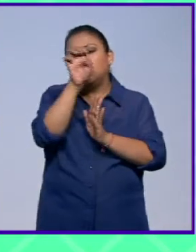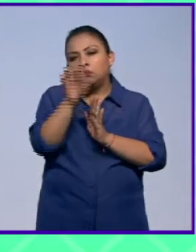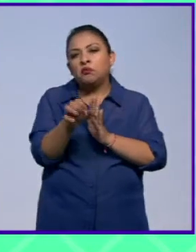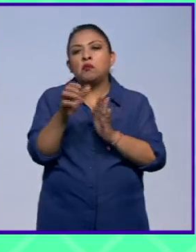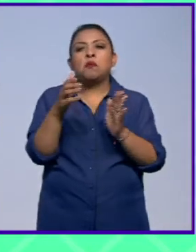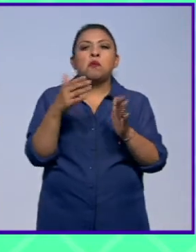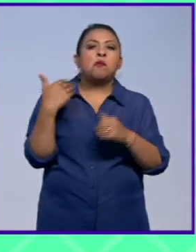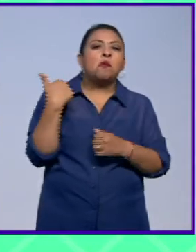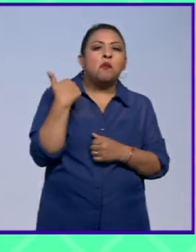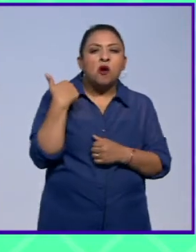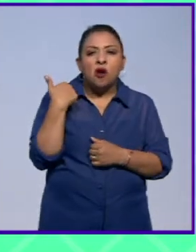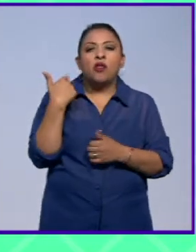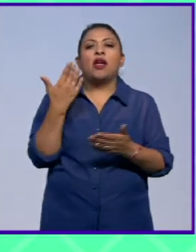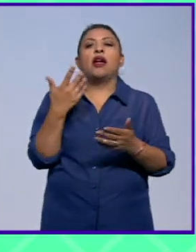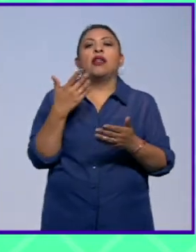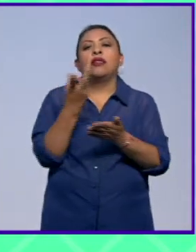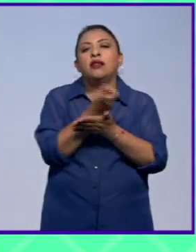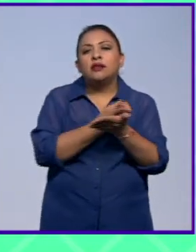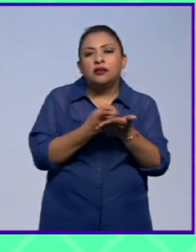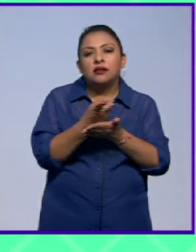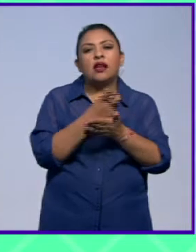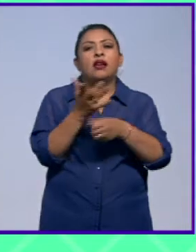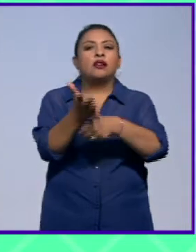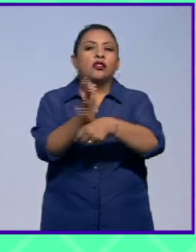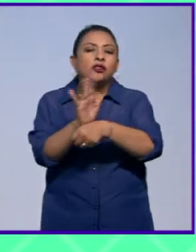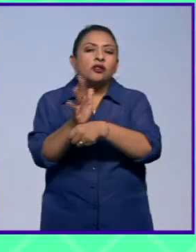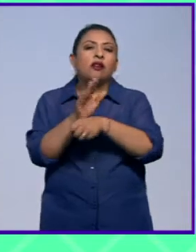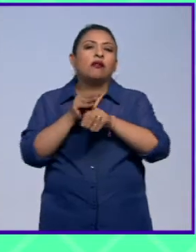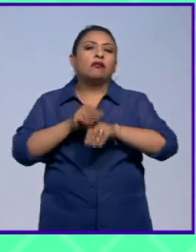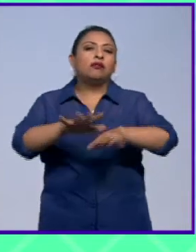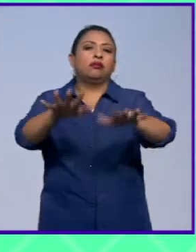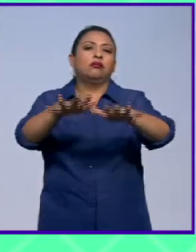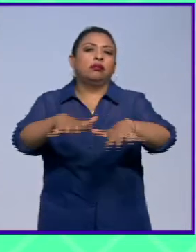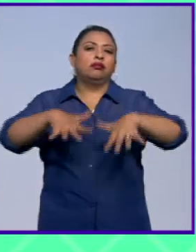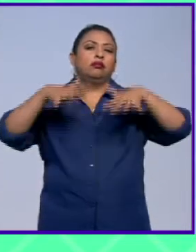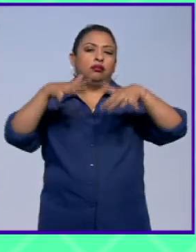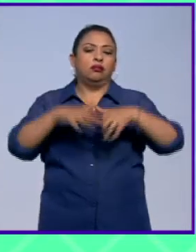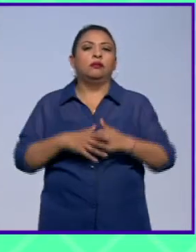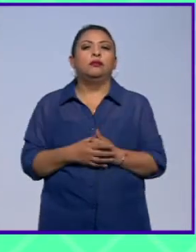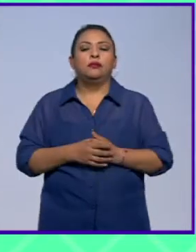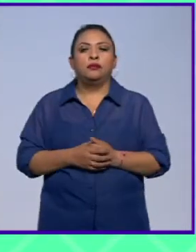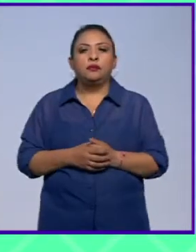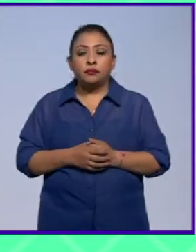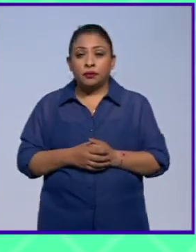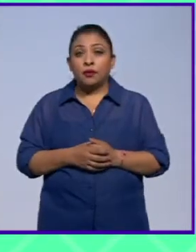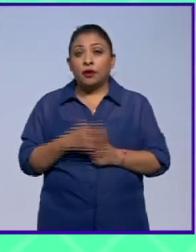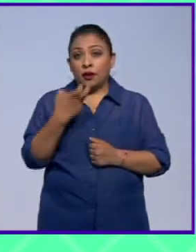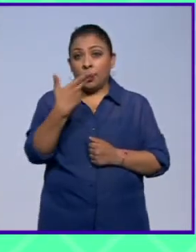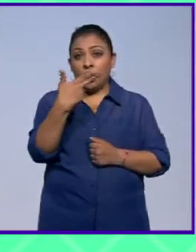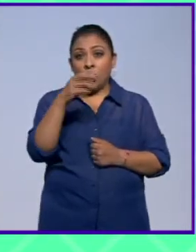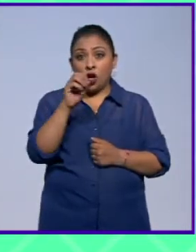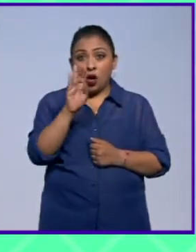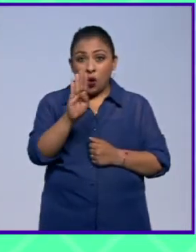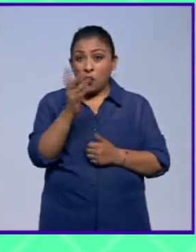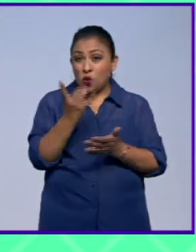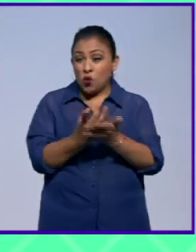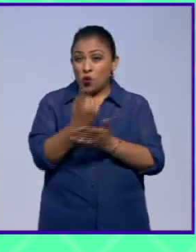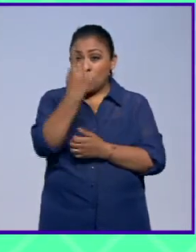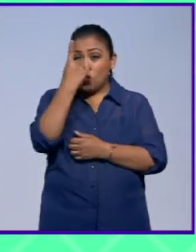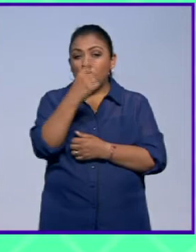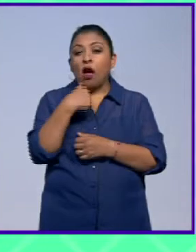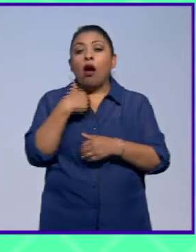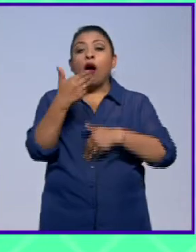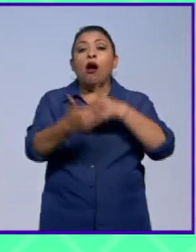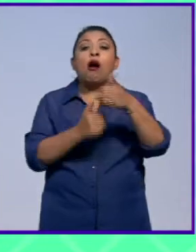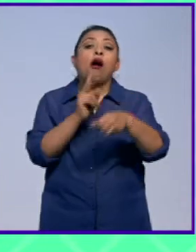moda diseño cine música o espectáculos en vivo esta hub no es la única en dar